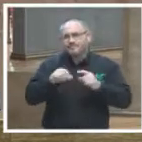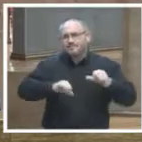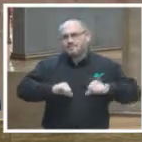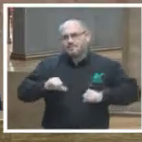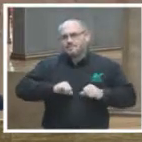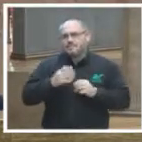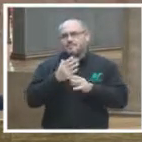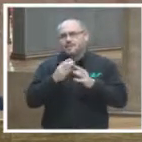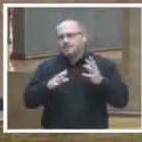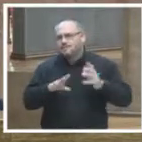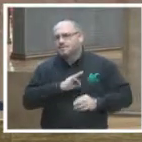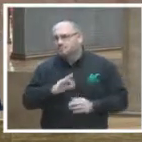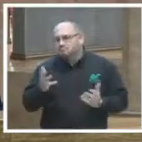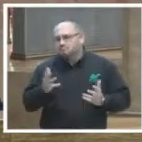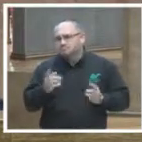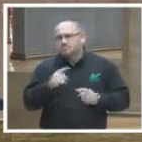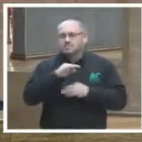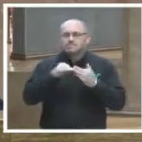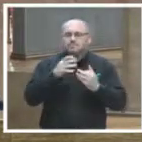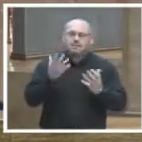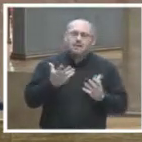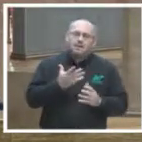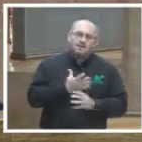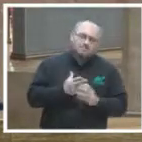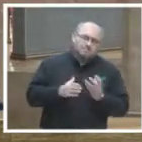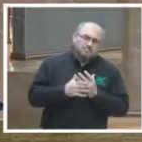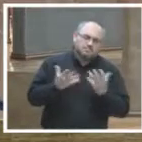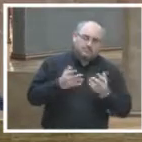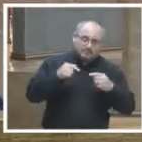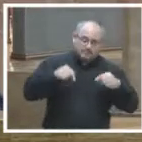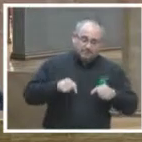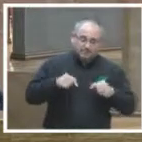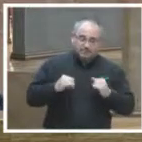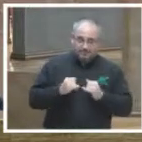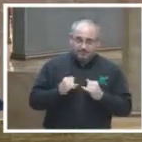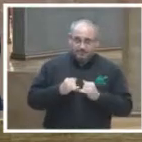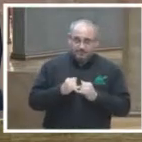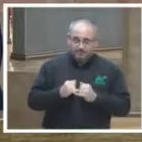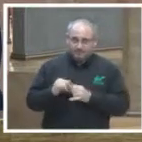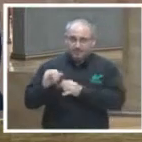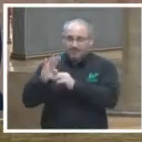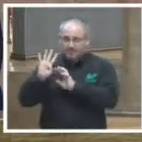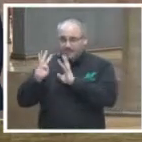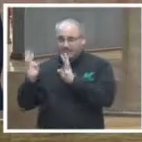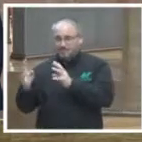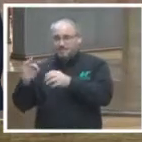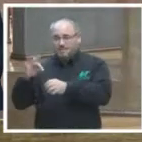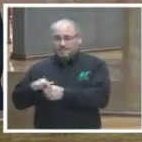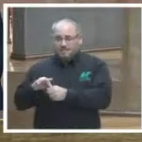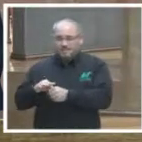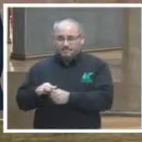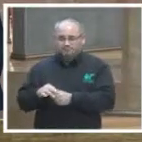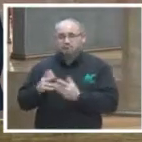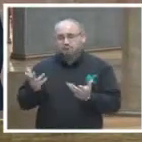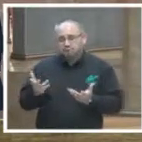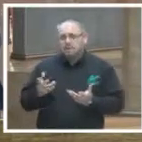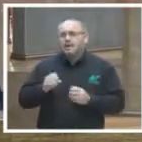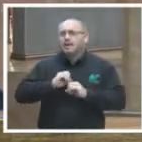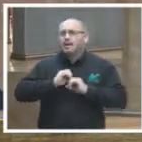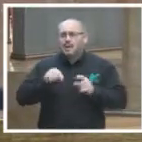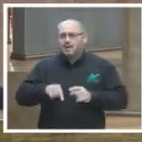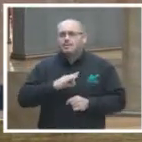administrativo y todas aquellas que se desarrollan en el tribunal electoral como todo sistema informático es susceptible de mejorar